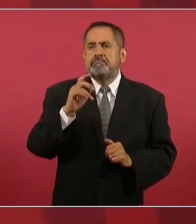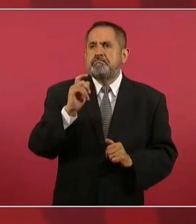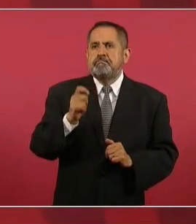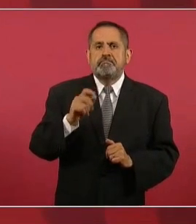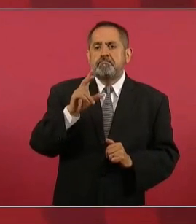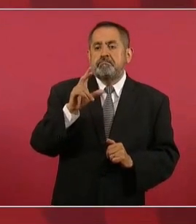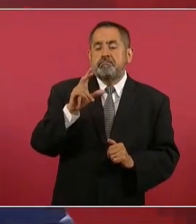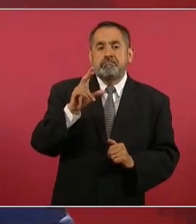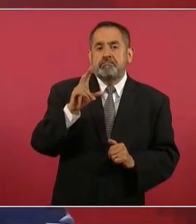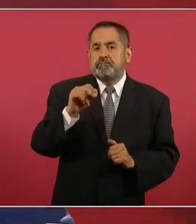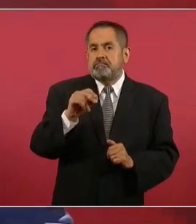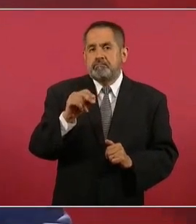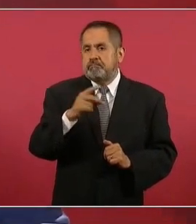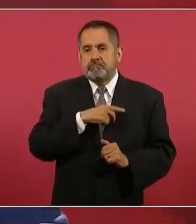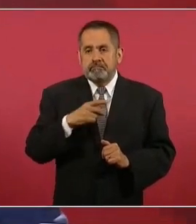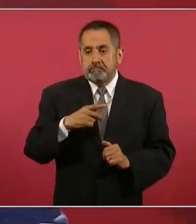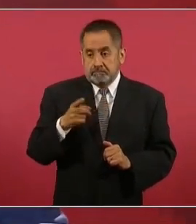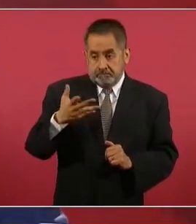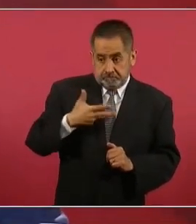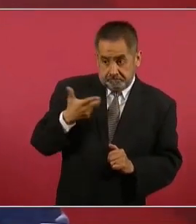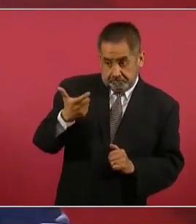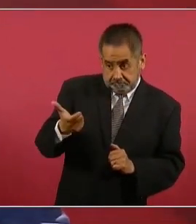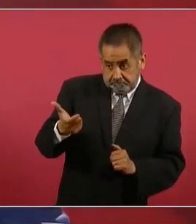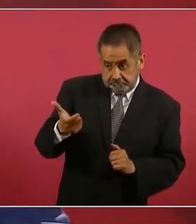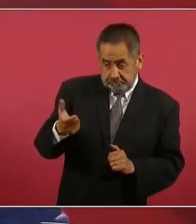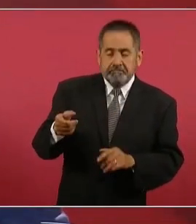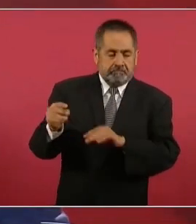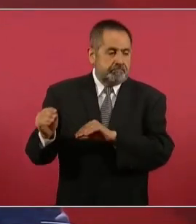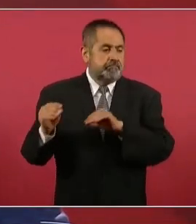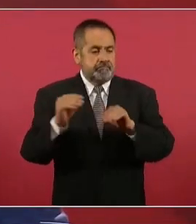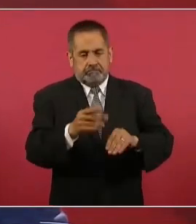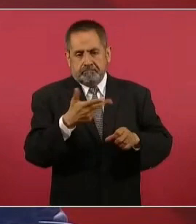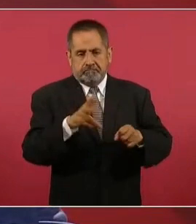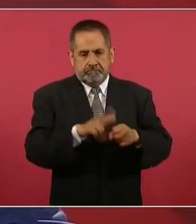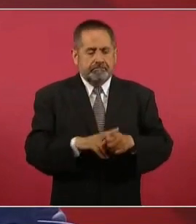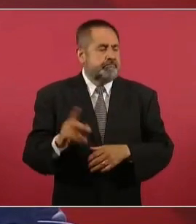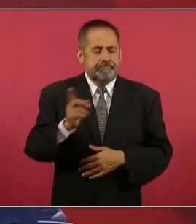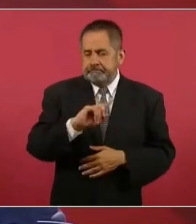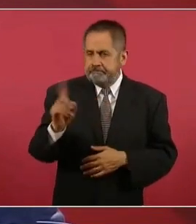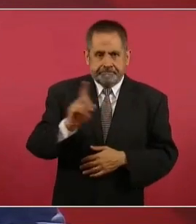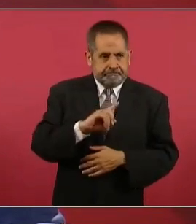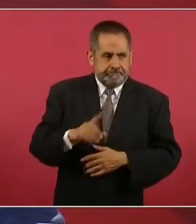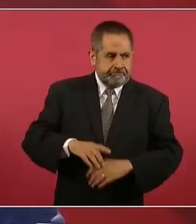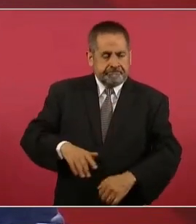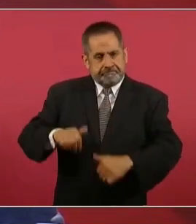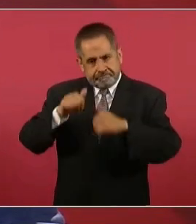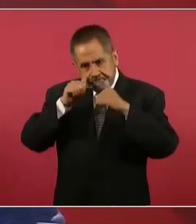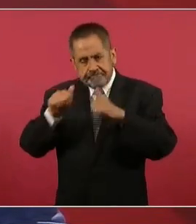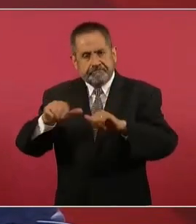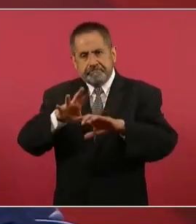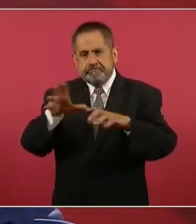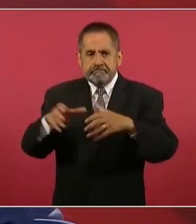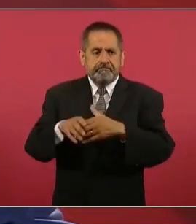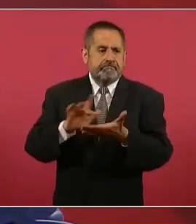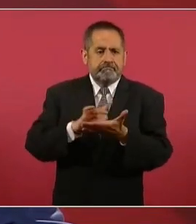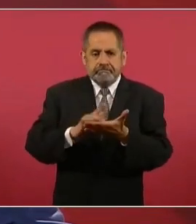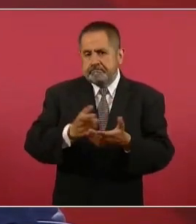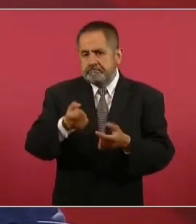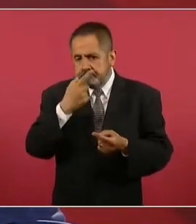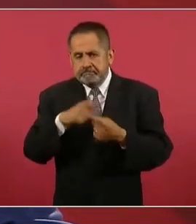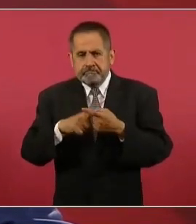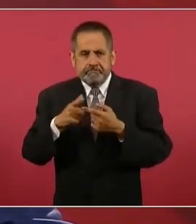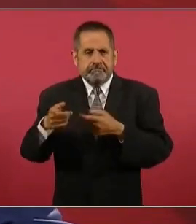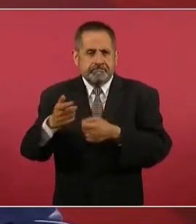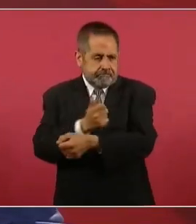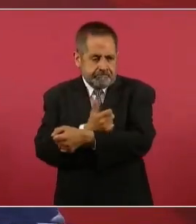el dinero, que la atención médica, los medicamentos, los